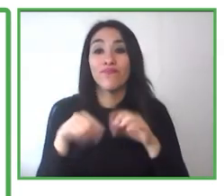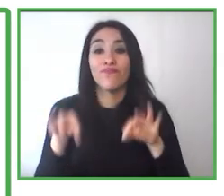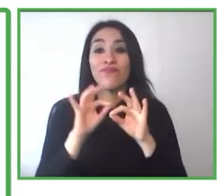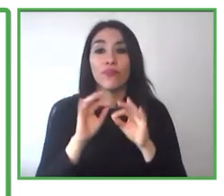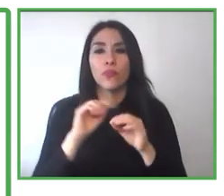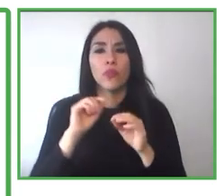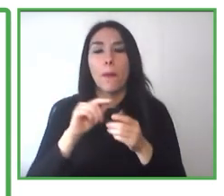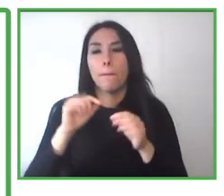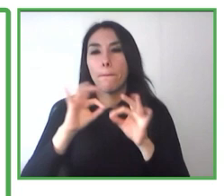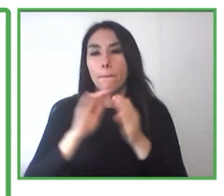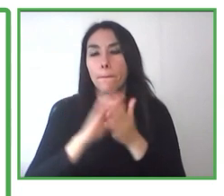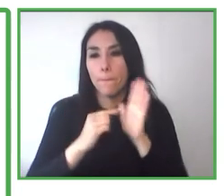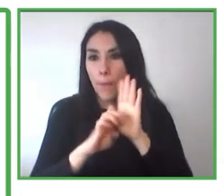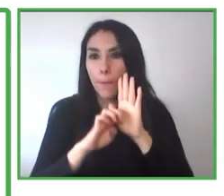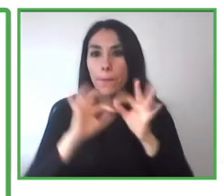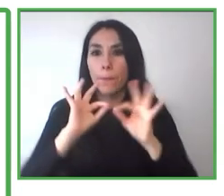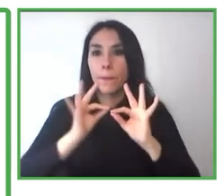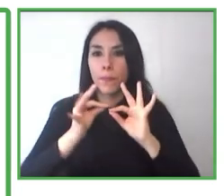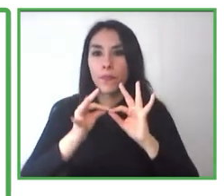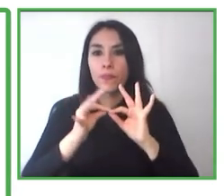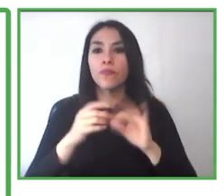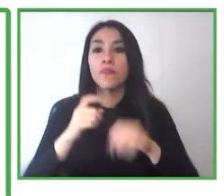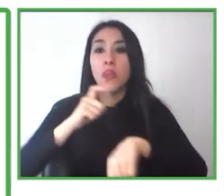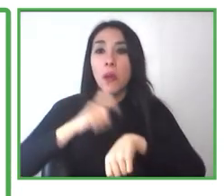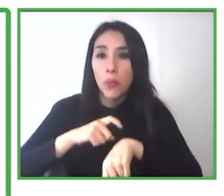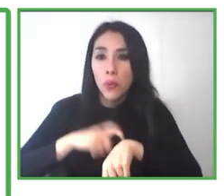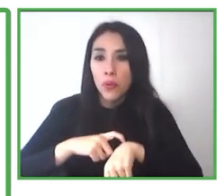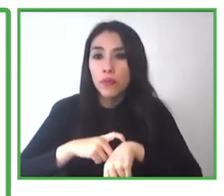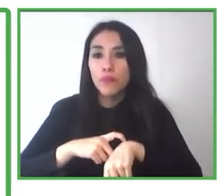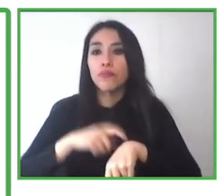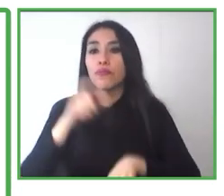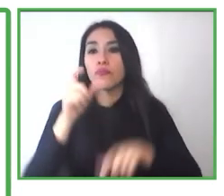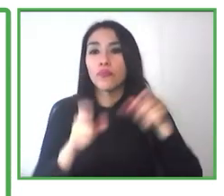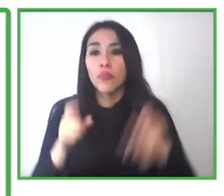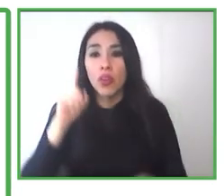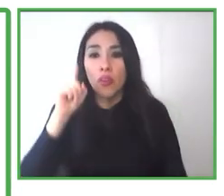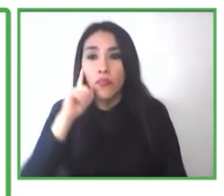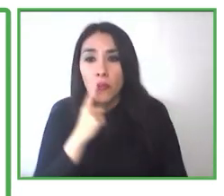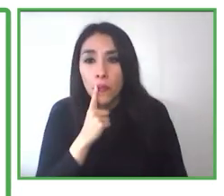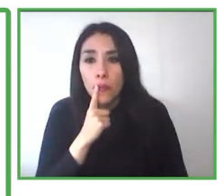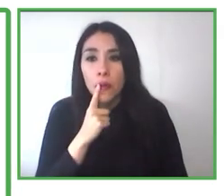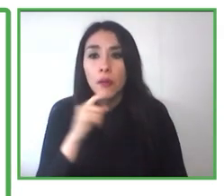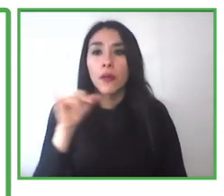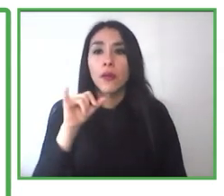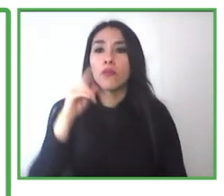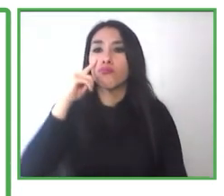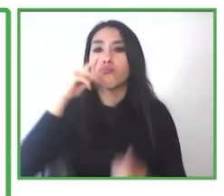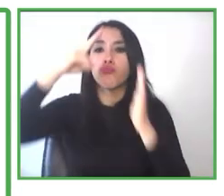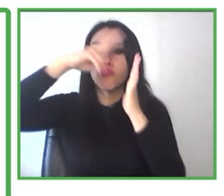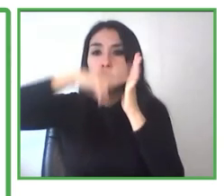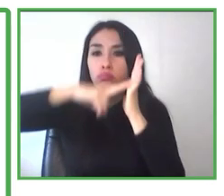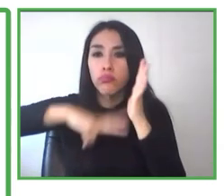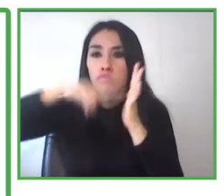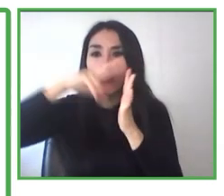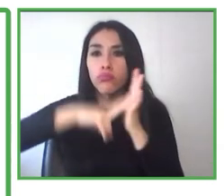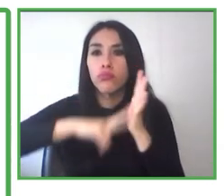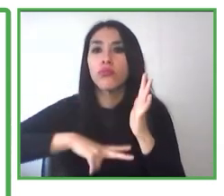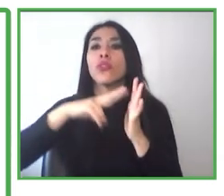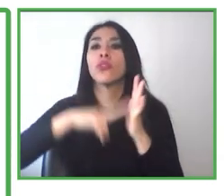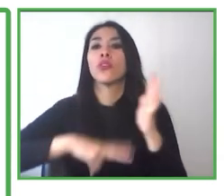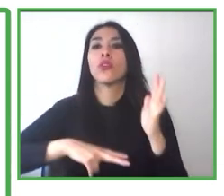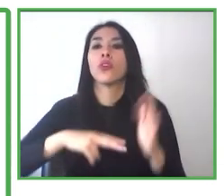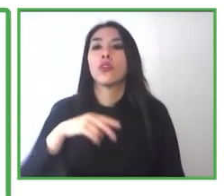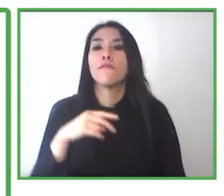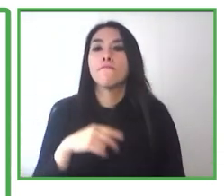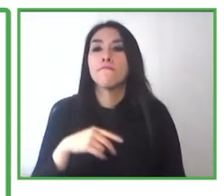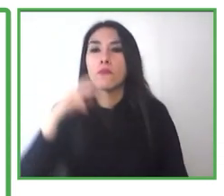nuestros formularios también están de manera online y en lectura fácil para personas con discapacidad intelectual, por lo tanto, hemos tenido el cuidado de